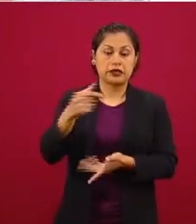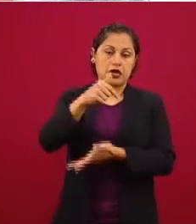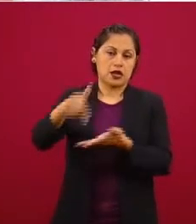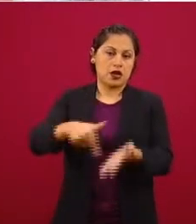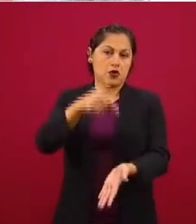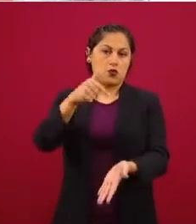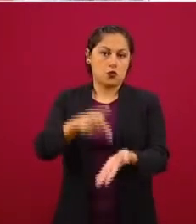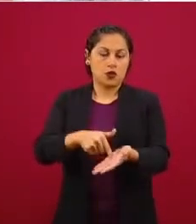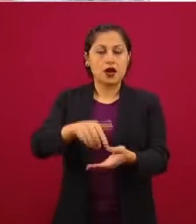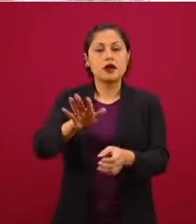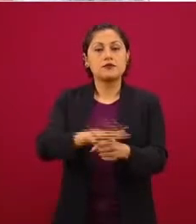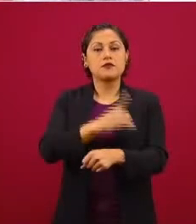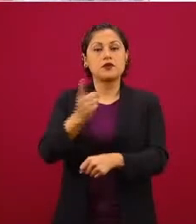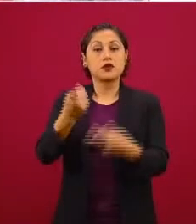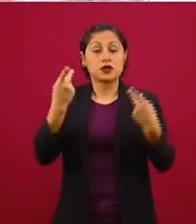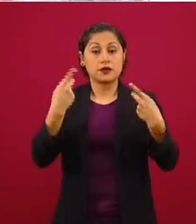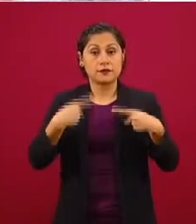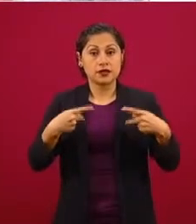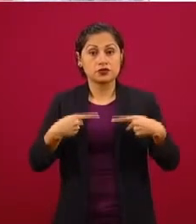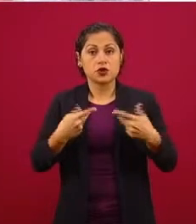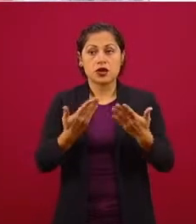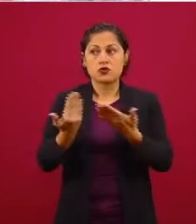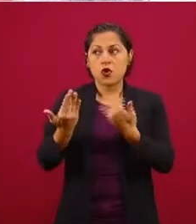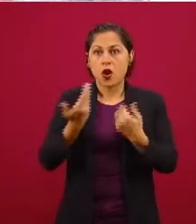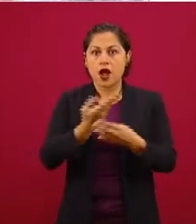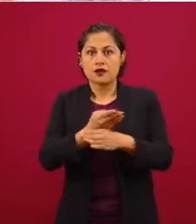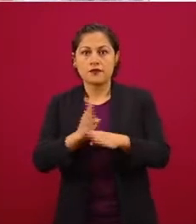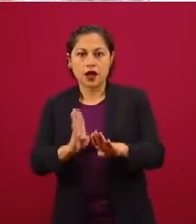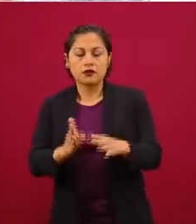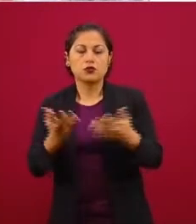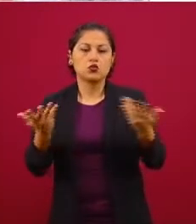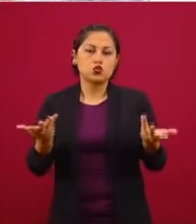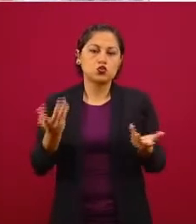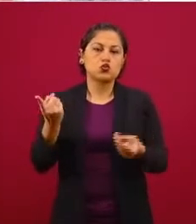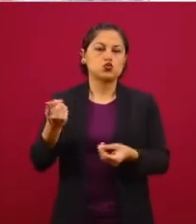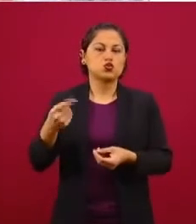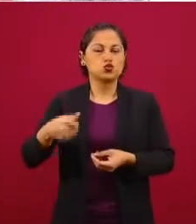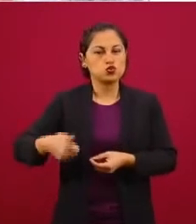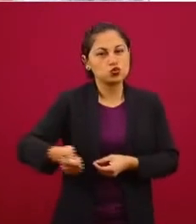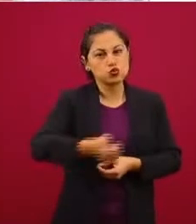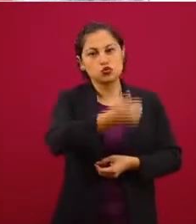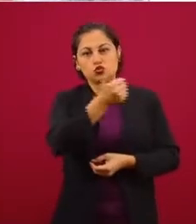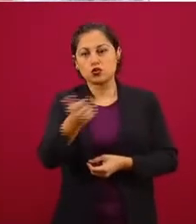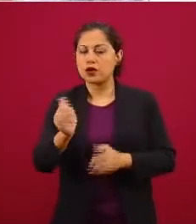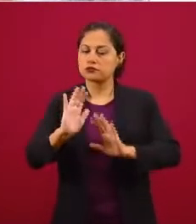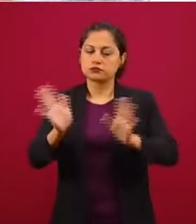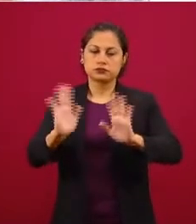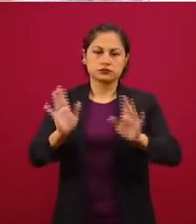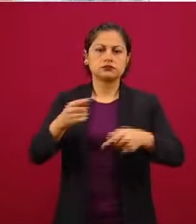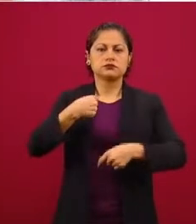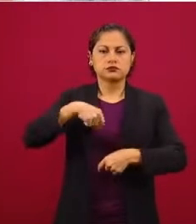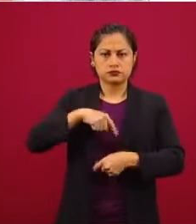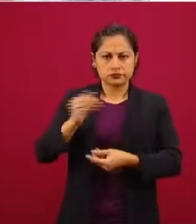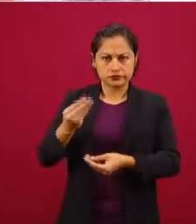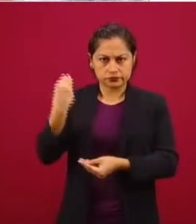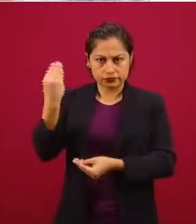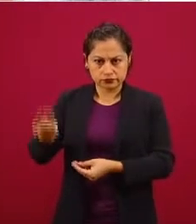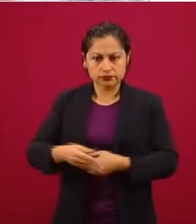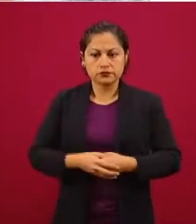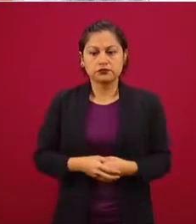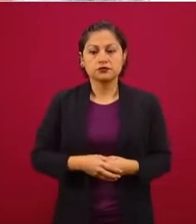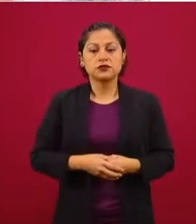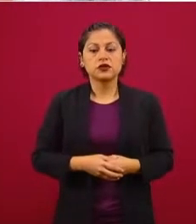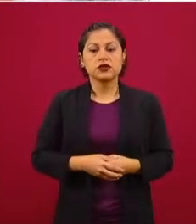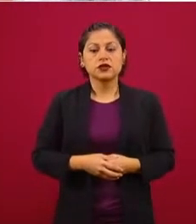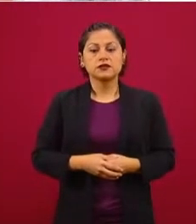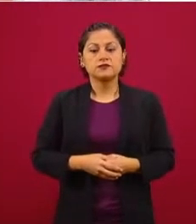no tengan que ir más lejos a las ciudades, a los bancos. En el caso de discapacidad estamos llegando a los 745 mil